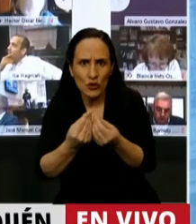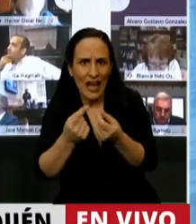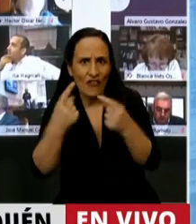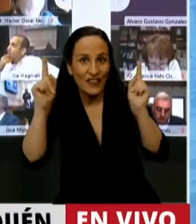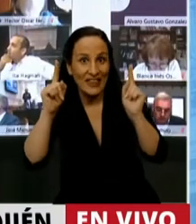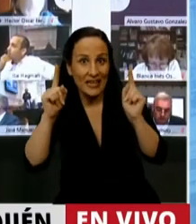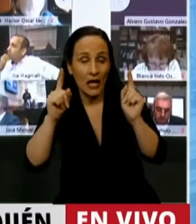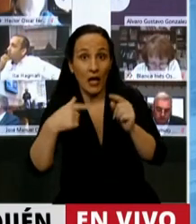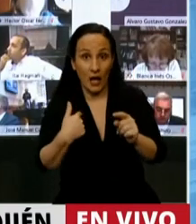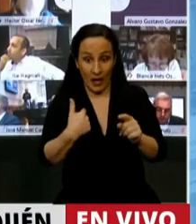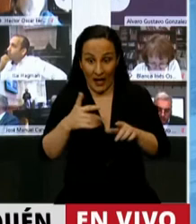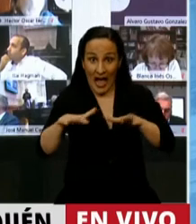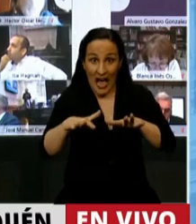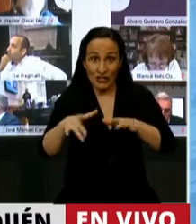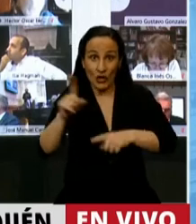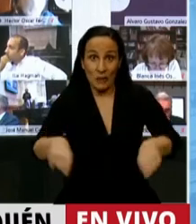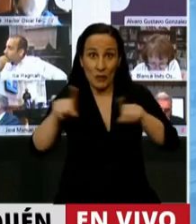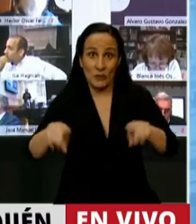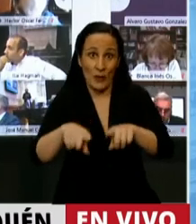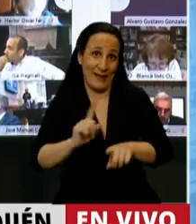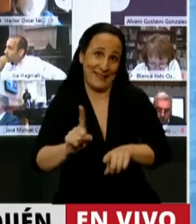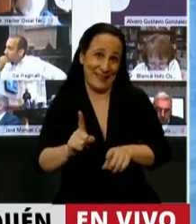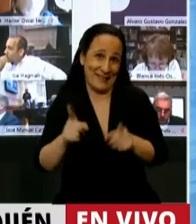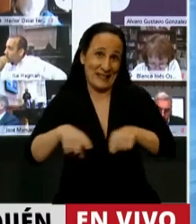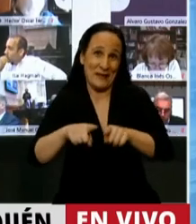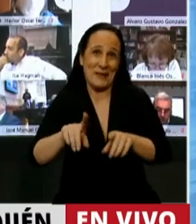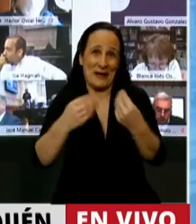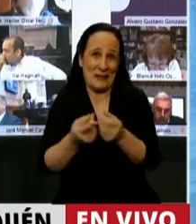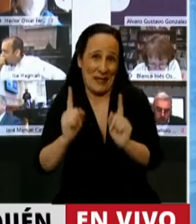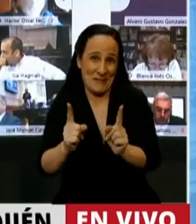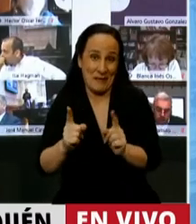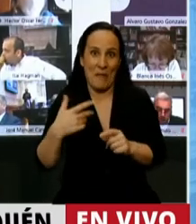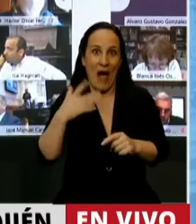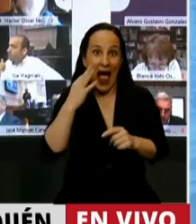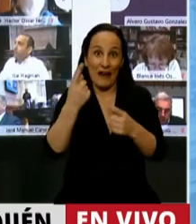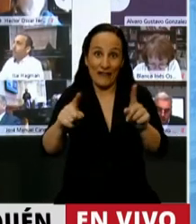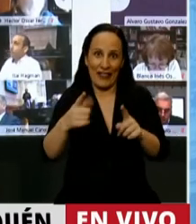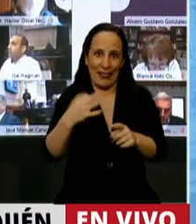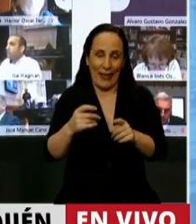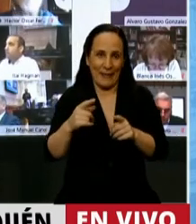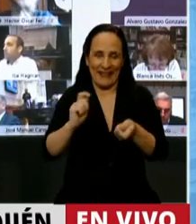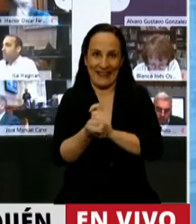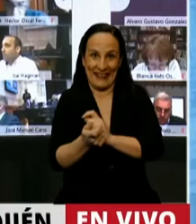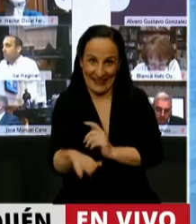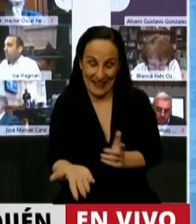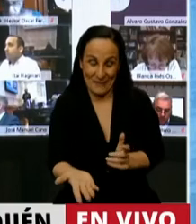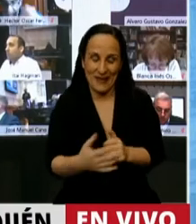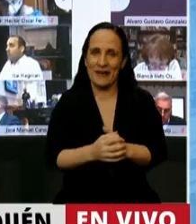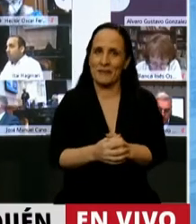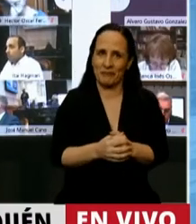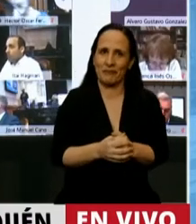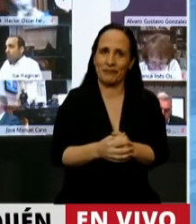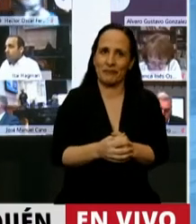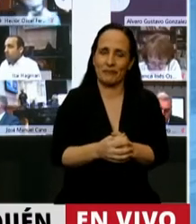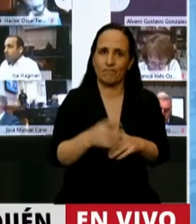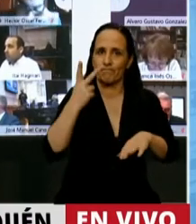mismo. Esta ley de presupuesto fue elaborada por personas que han tenido que aceptar la realidad de un Estado